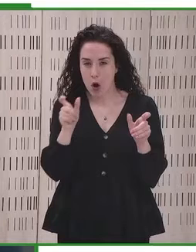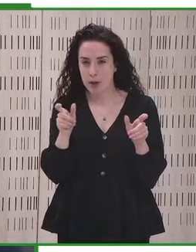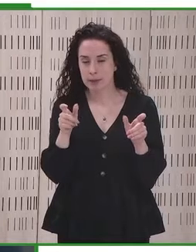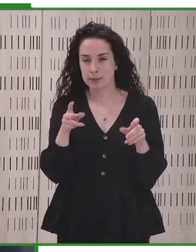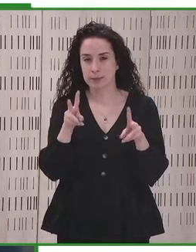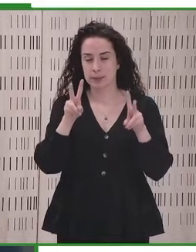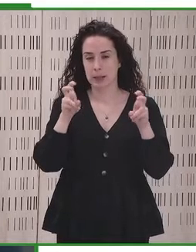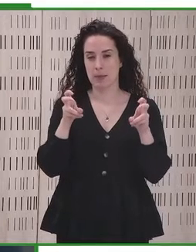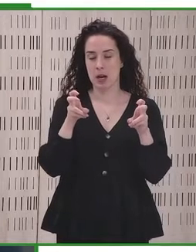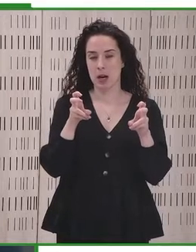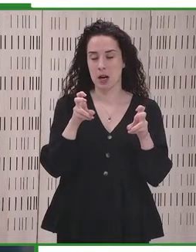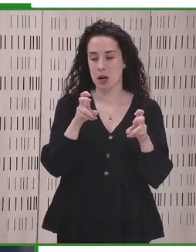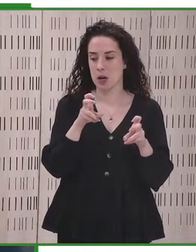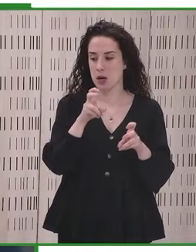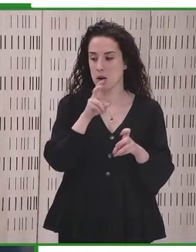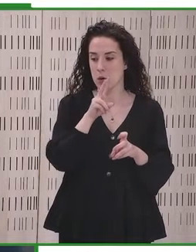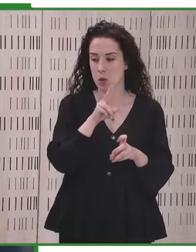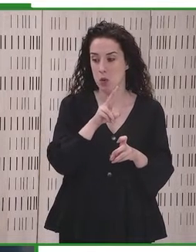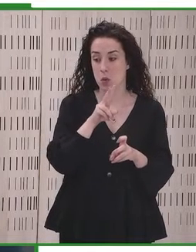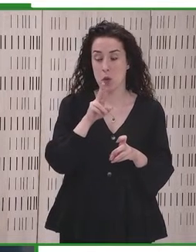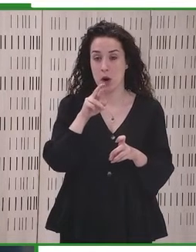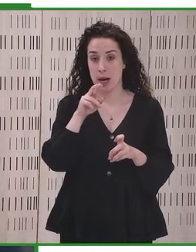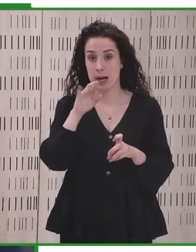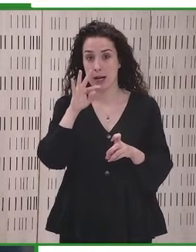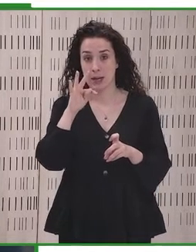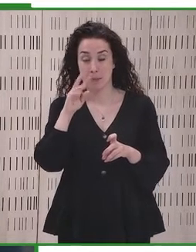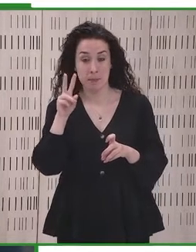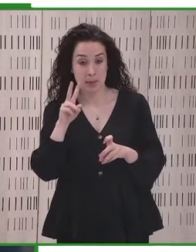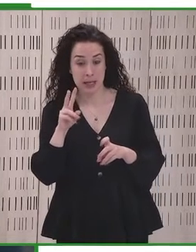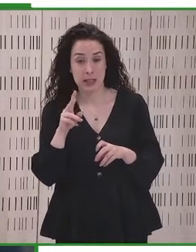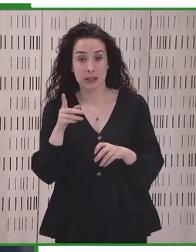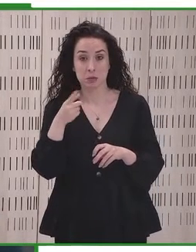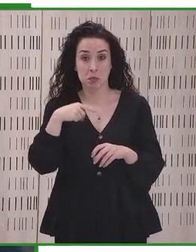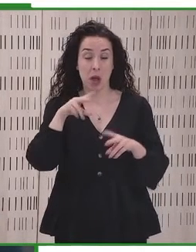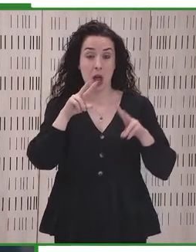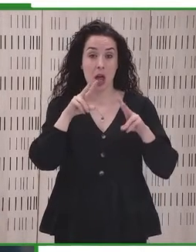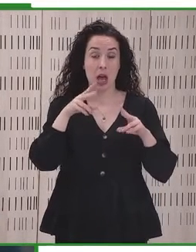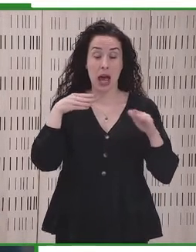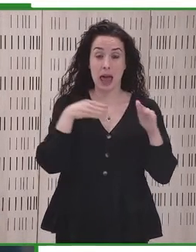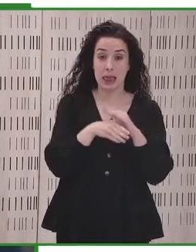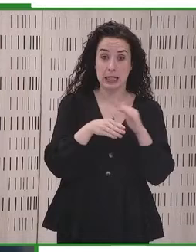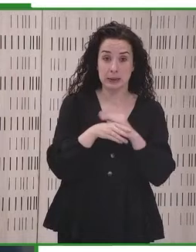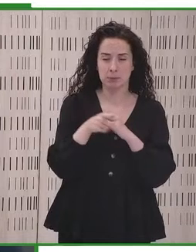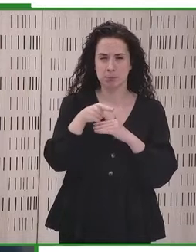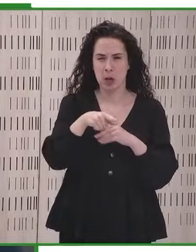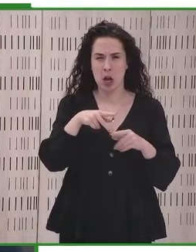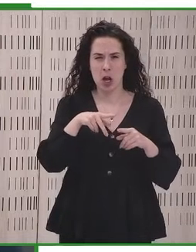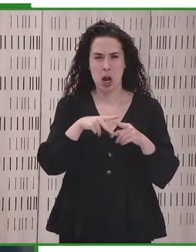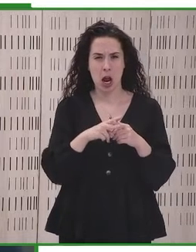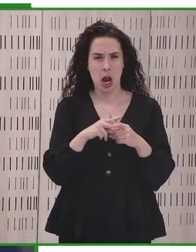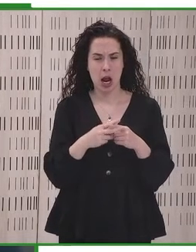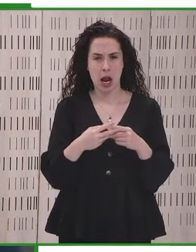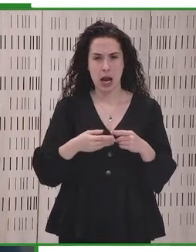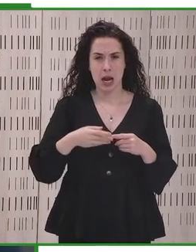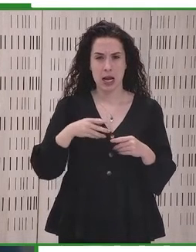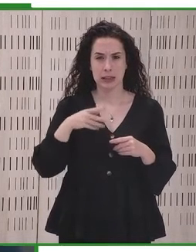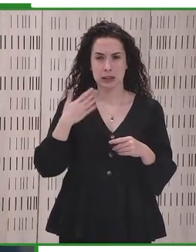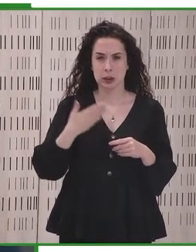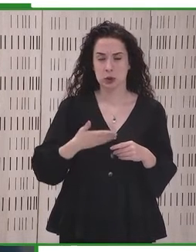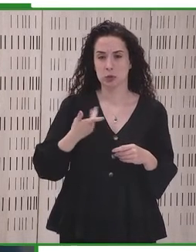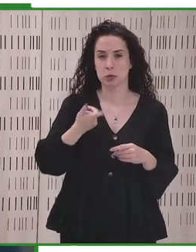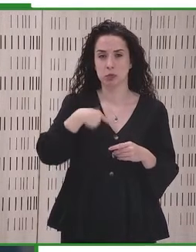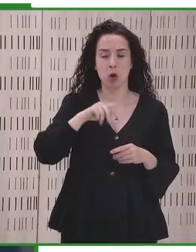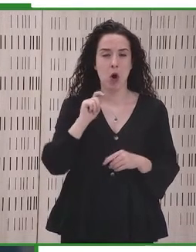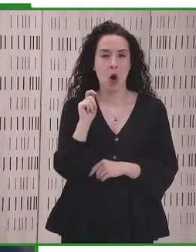El trabajo se basa en los principios recogidos en la Convención